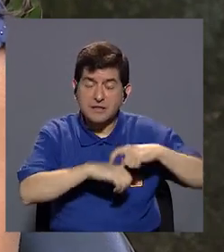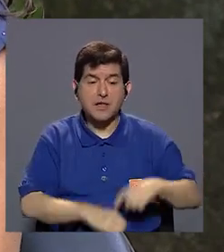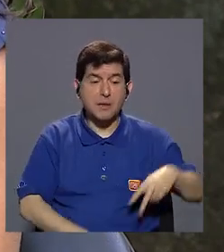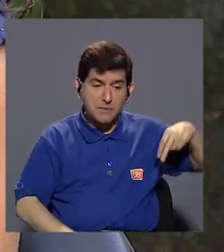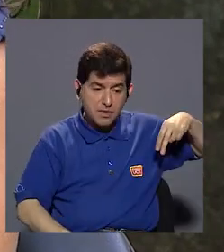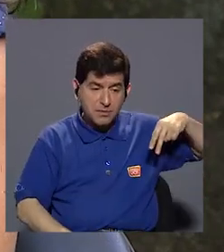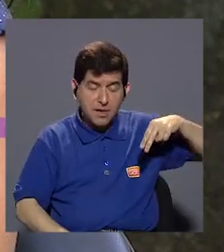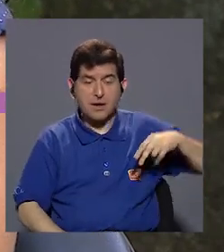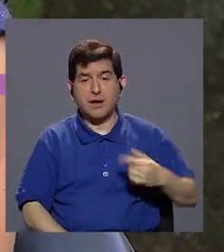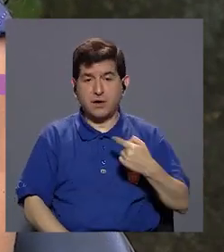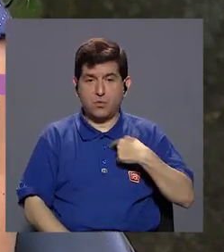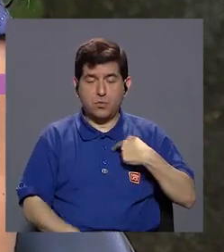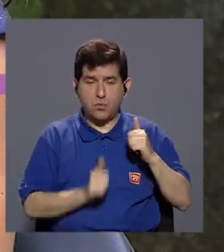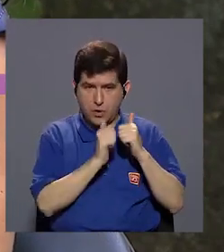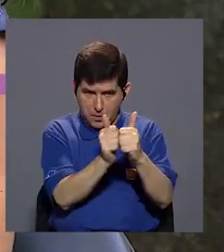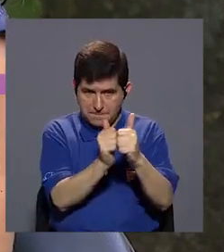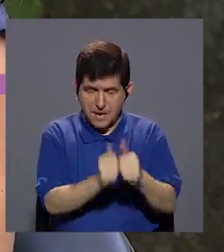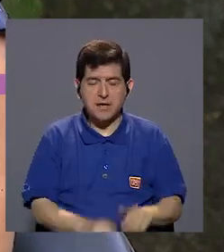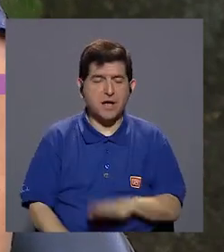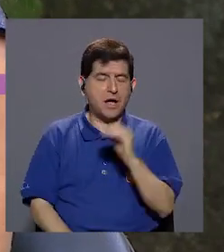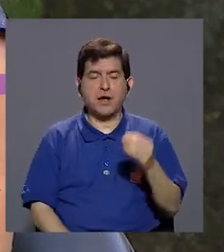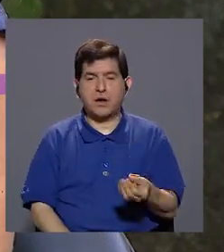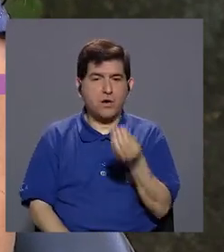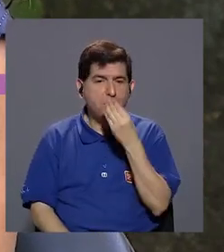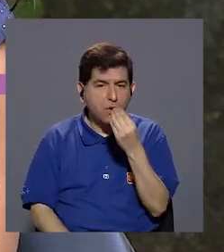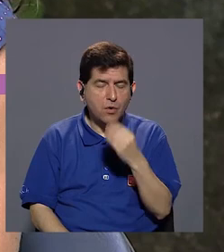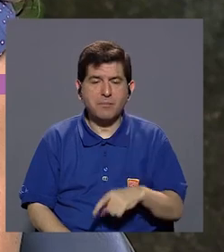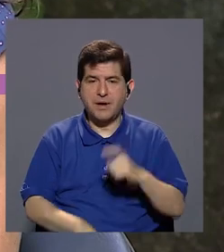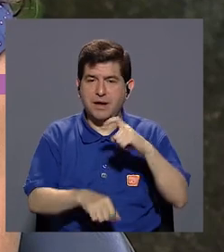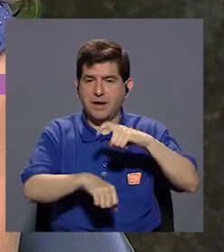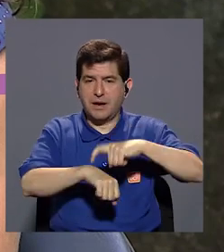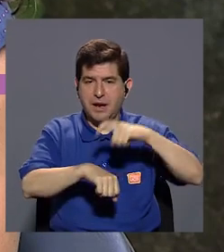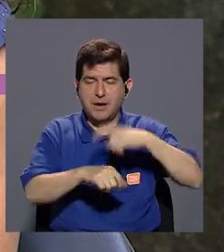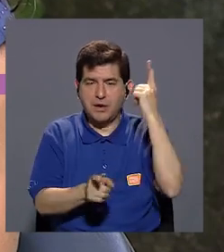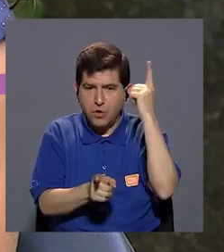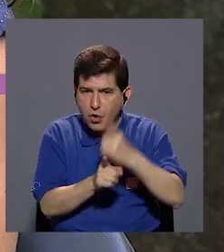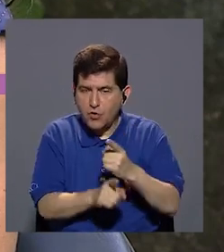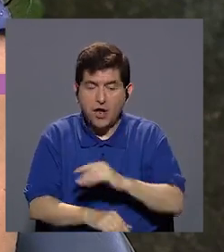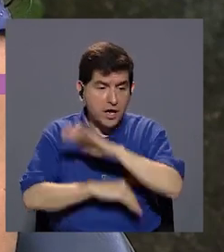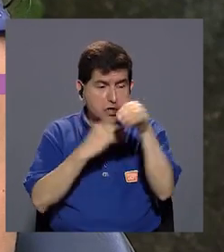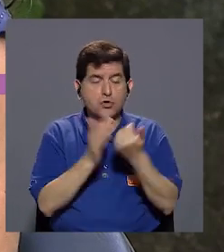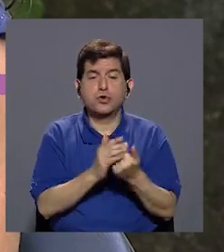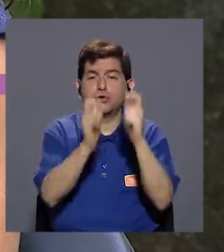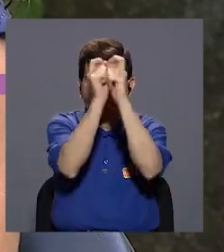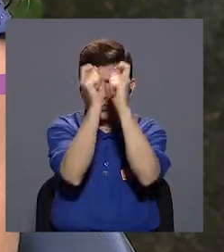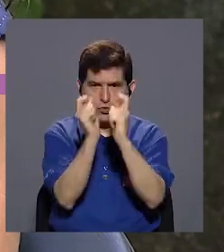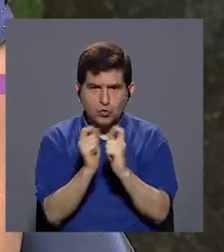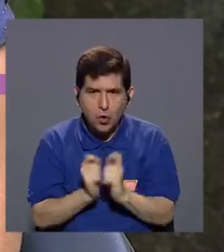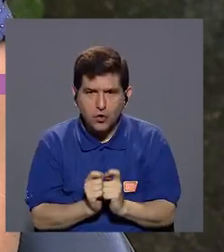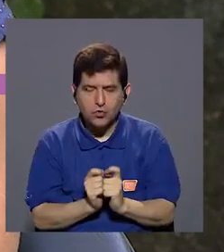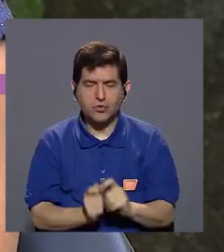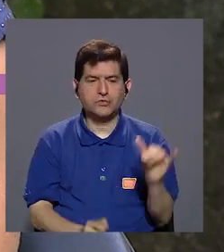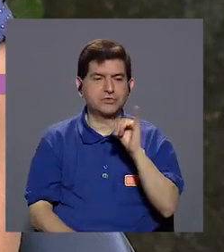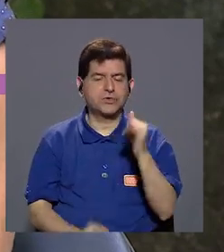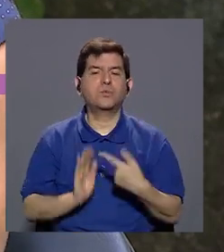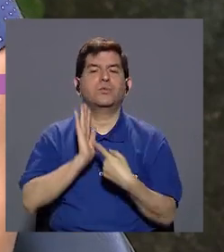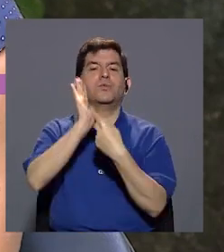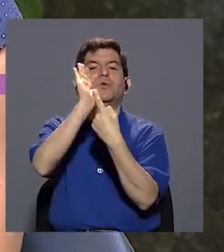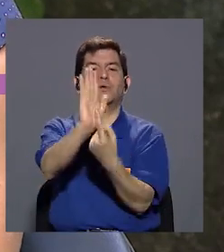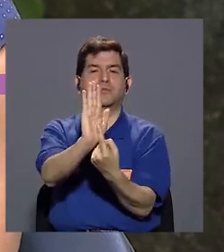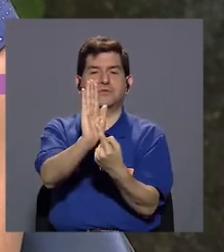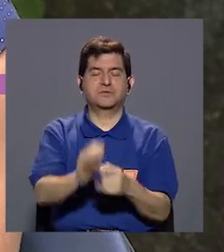llevarlos a caminar, si tenemos el tiempo de darles de comer, hacerlo a las horas correctas, todos esos detallitos van a